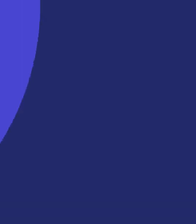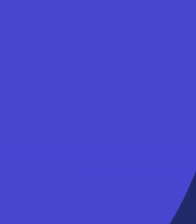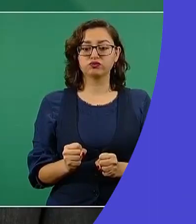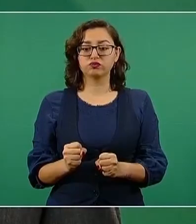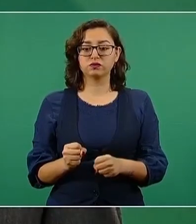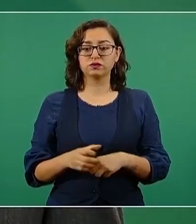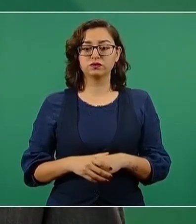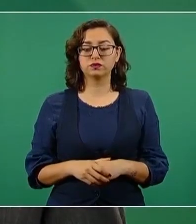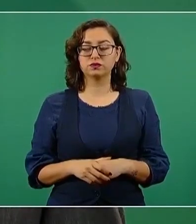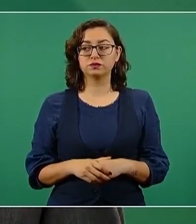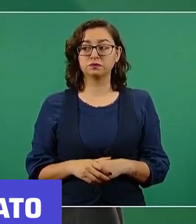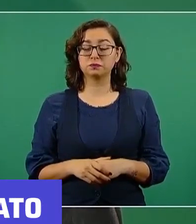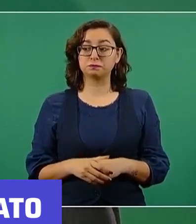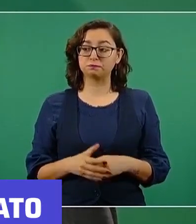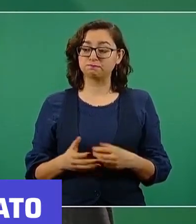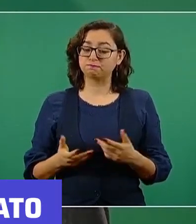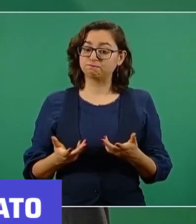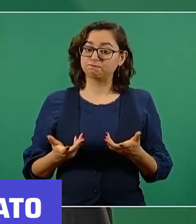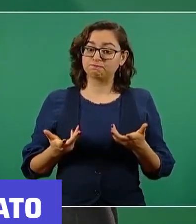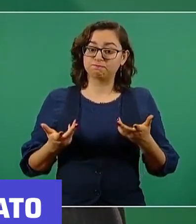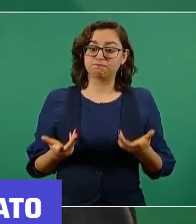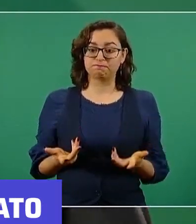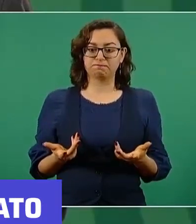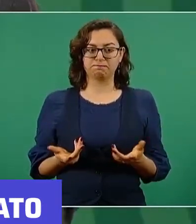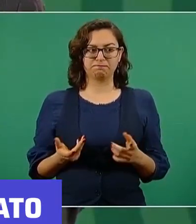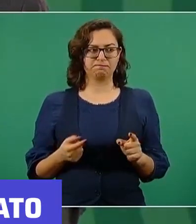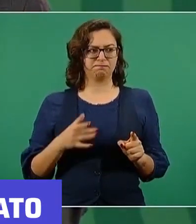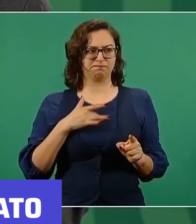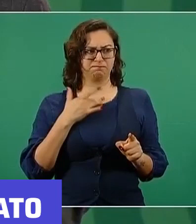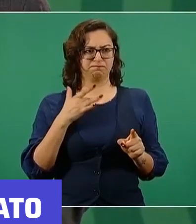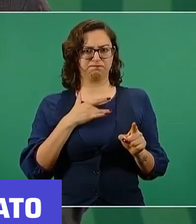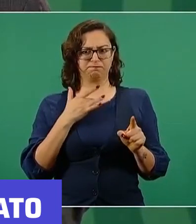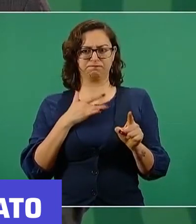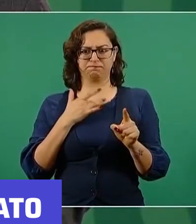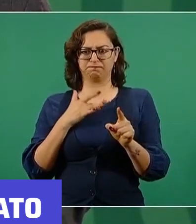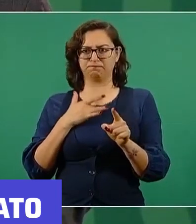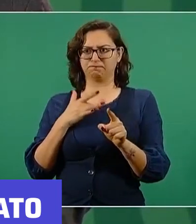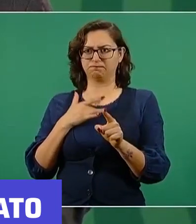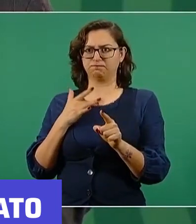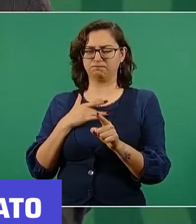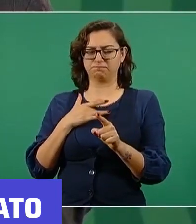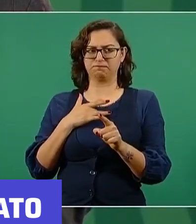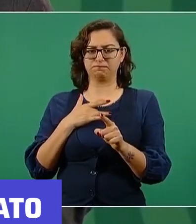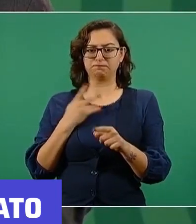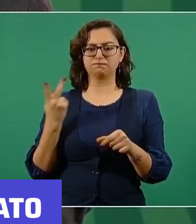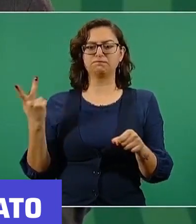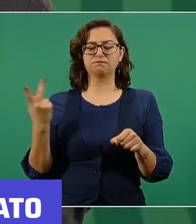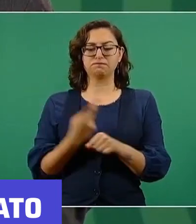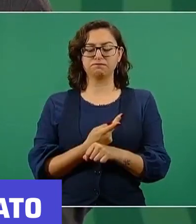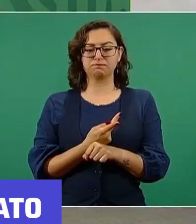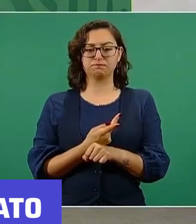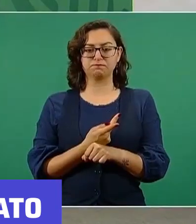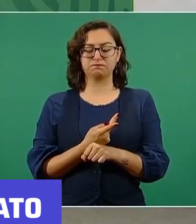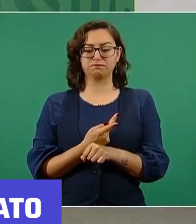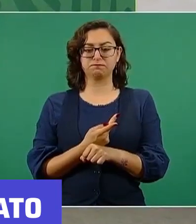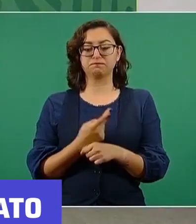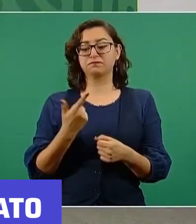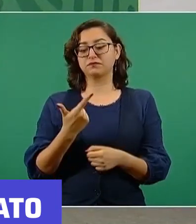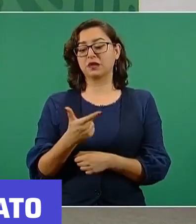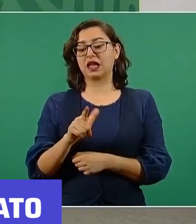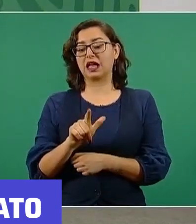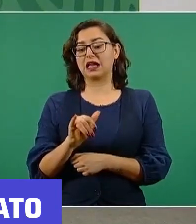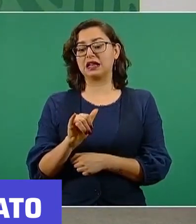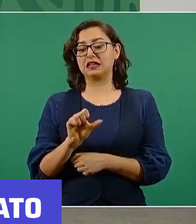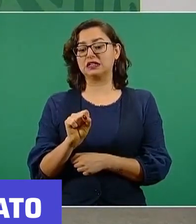Hay indicios de que el uso del glisofato